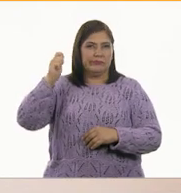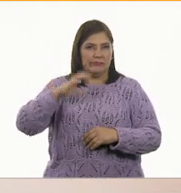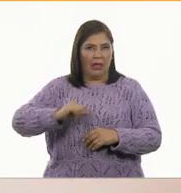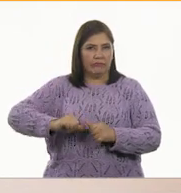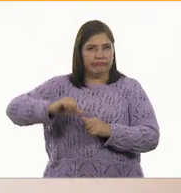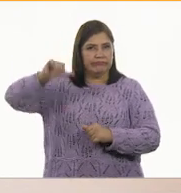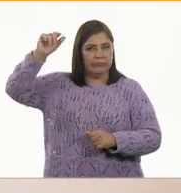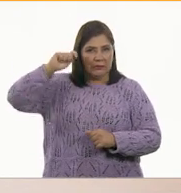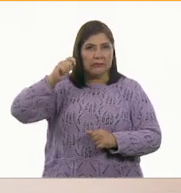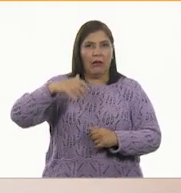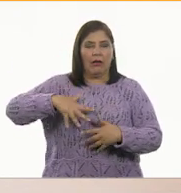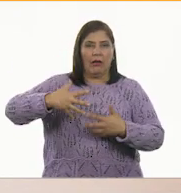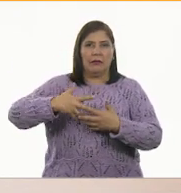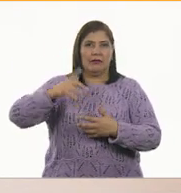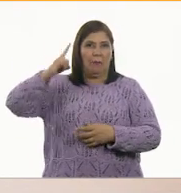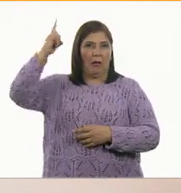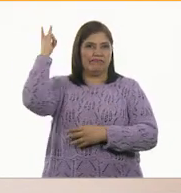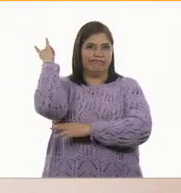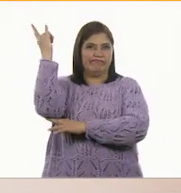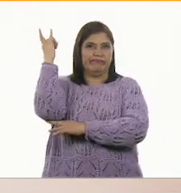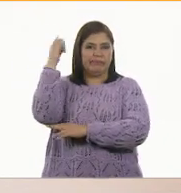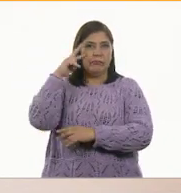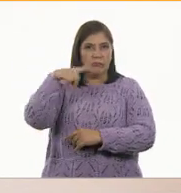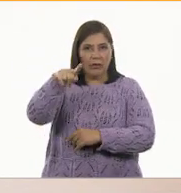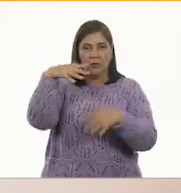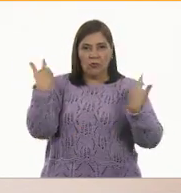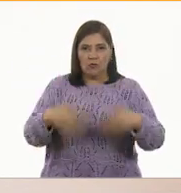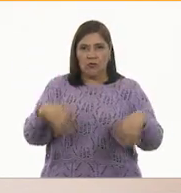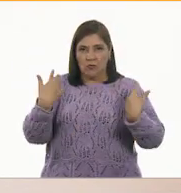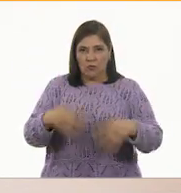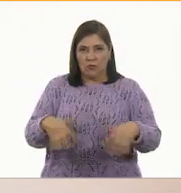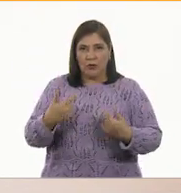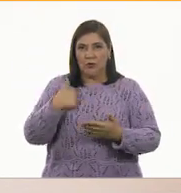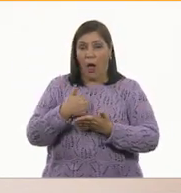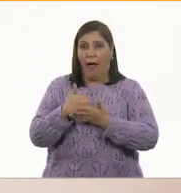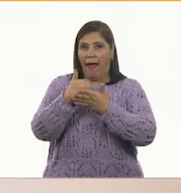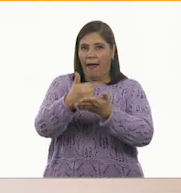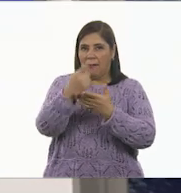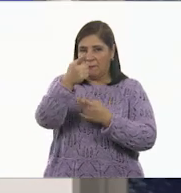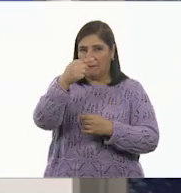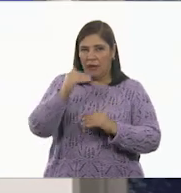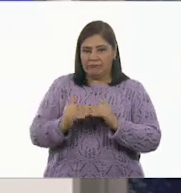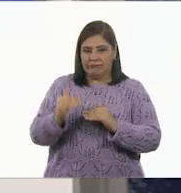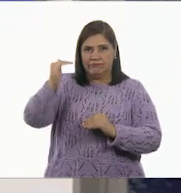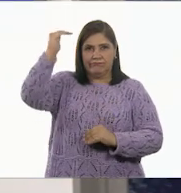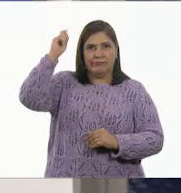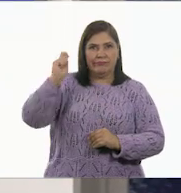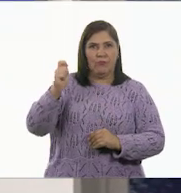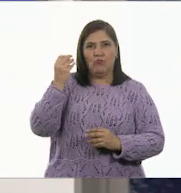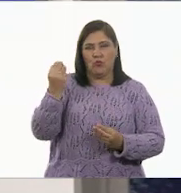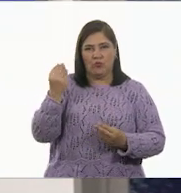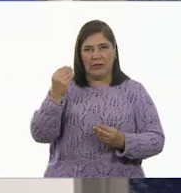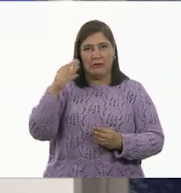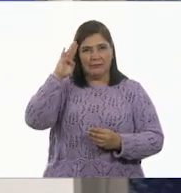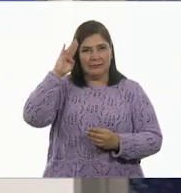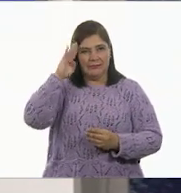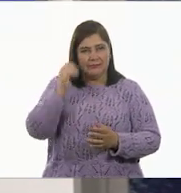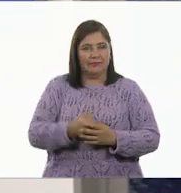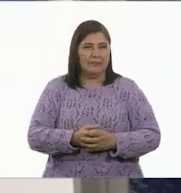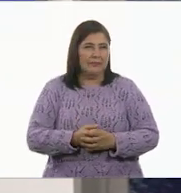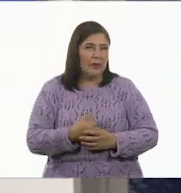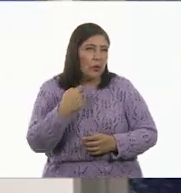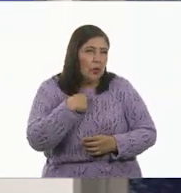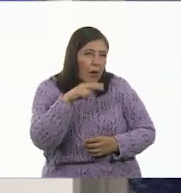Sí, estamos muy grandes y creo que ya no caben en la casa, creo que los ayudé a crecer muchísimo, ¿no? Qué barbaridad. Maestra, desde aquí veo